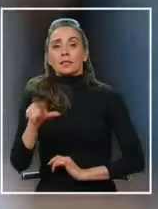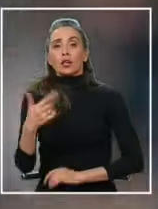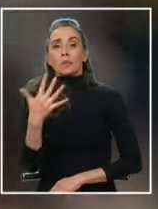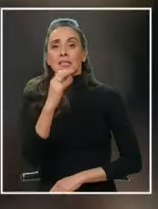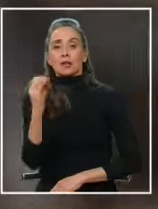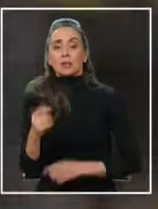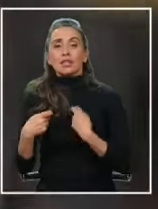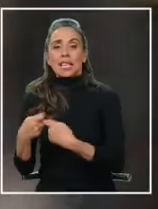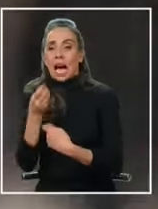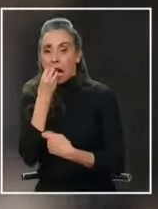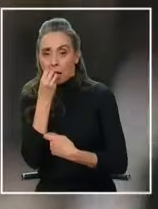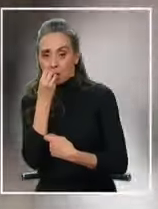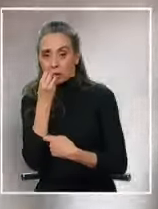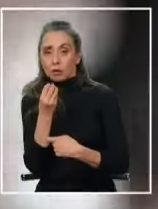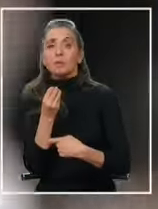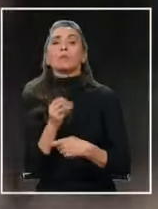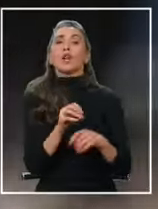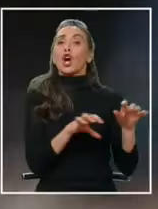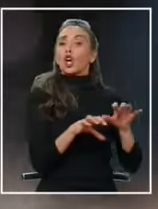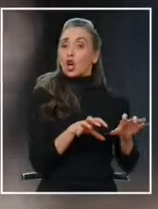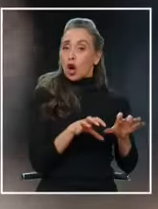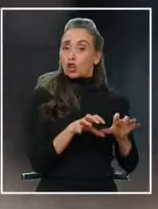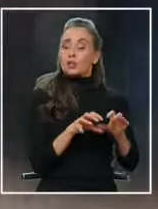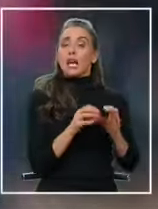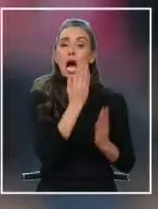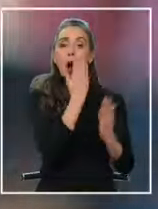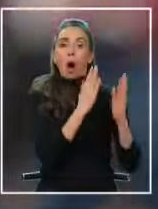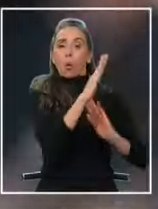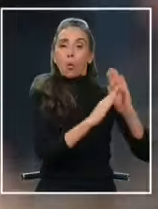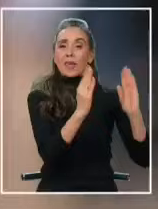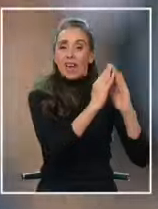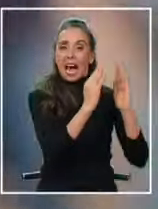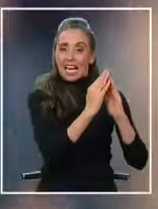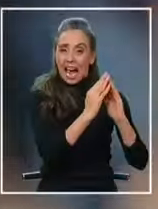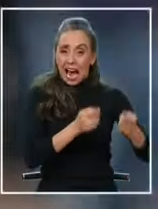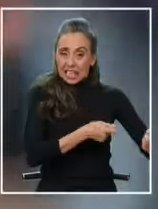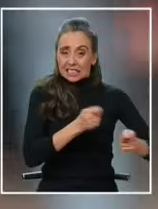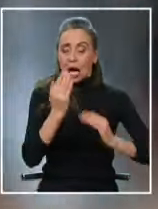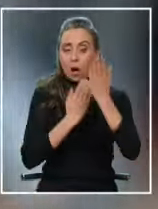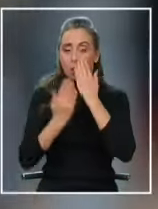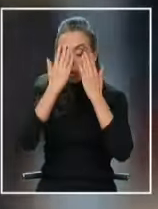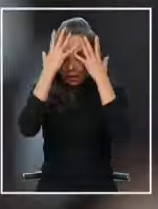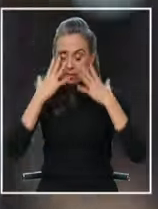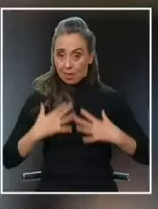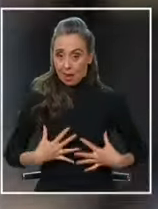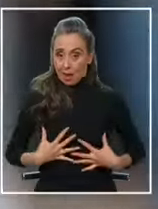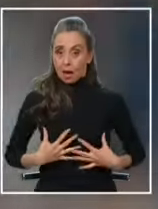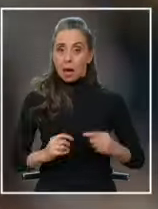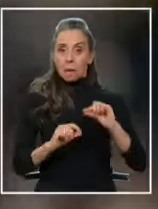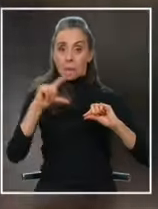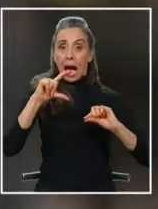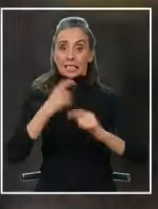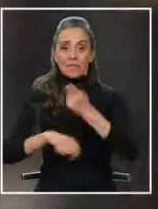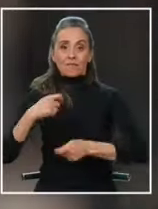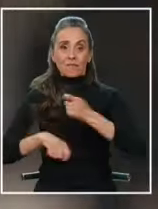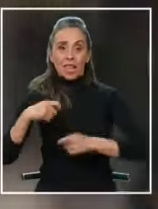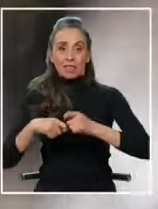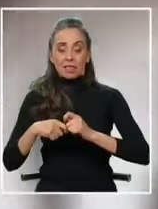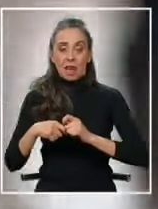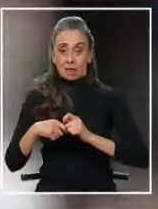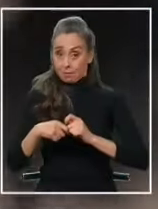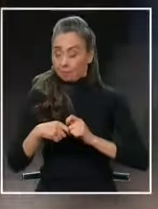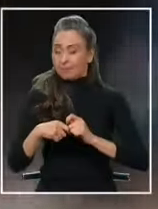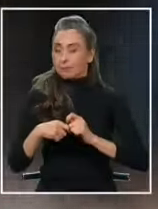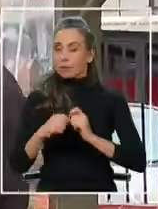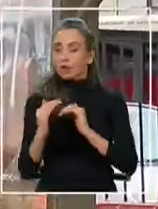% En paralelo los segmentos de cuidados del hogar y cuidado personal ganan terreno y registran un